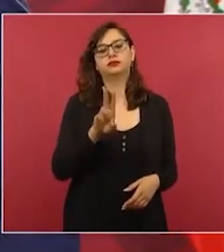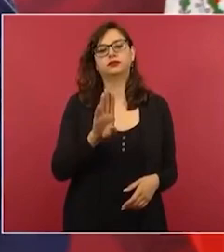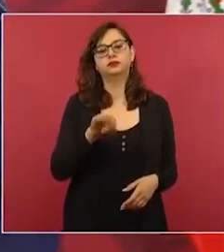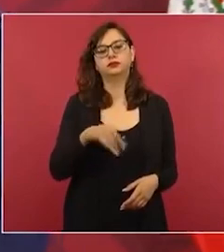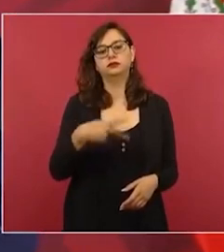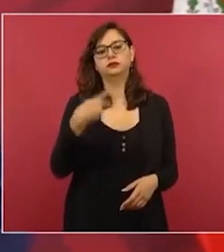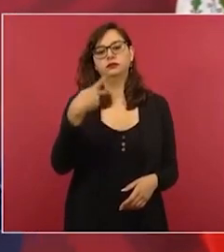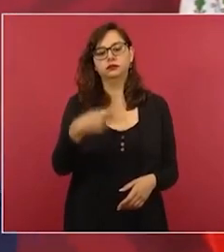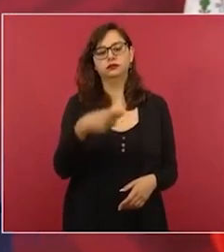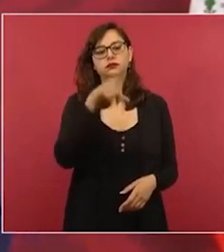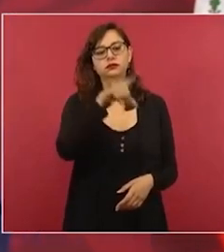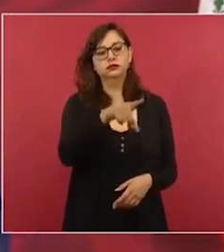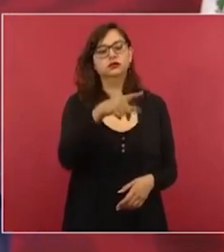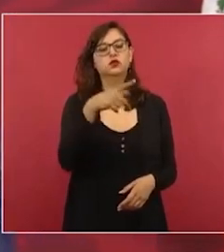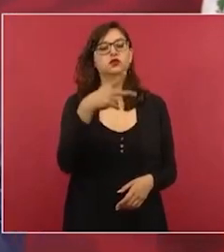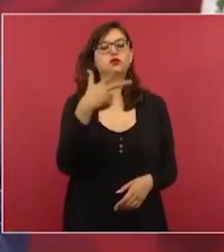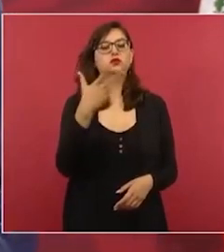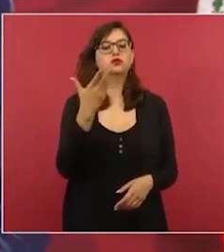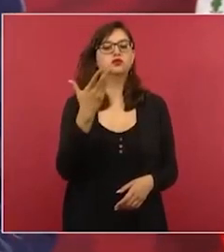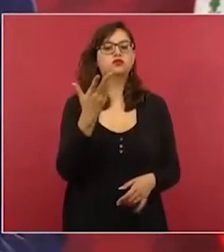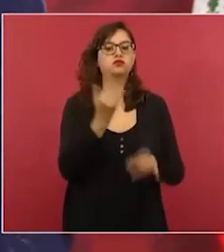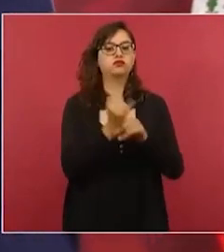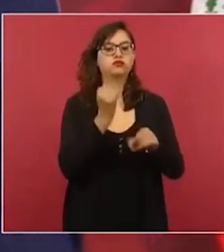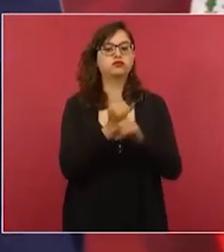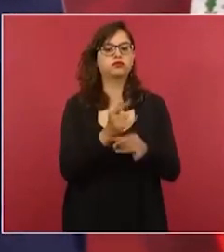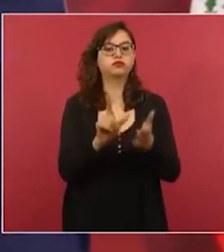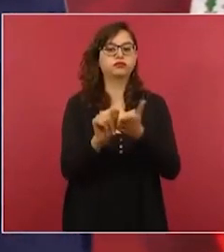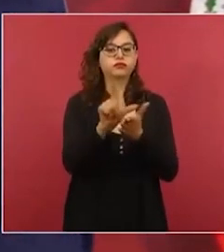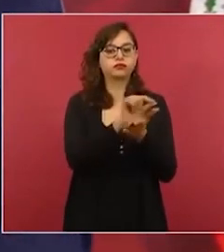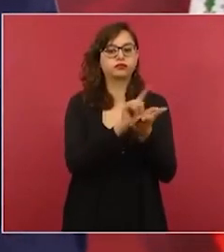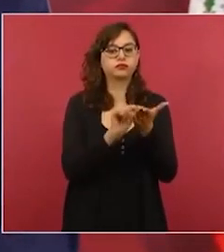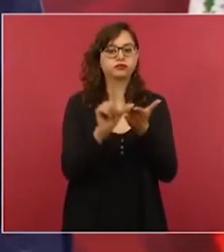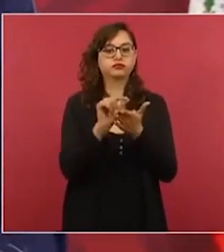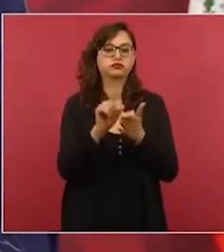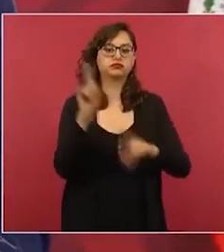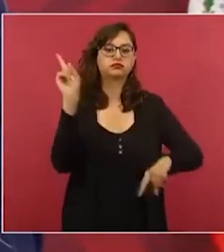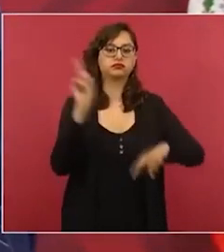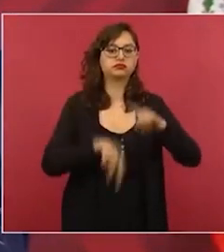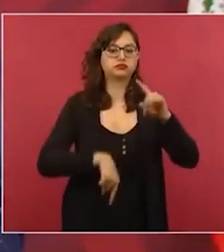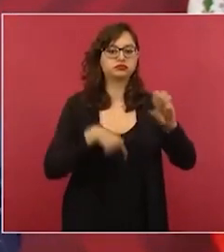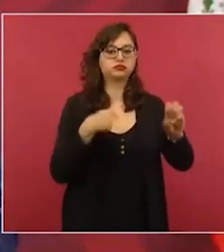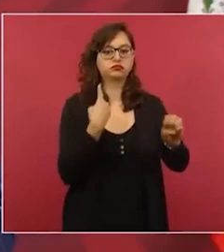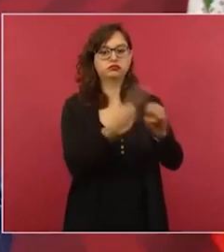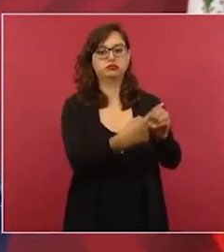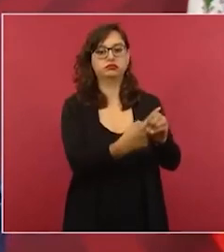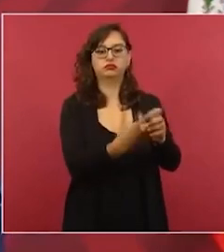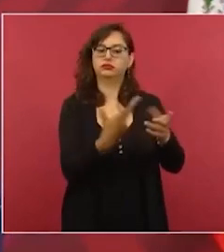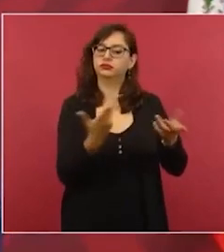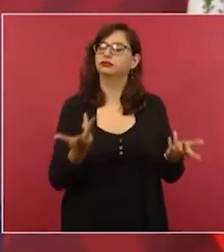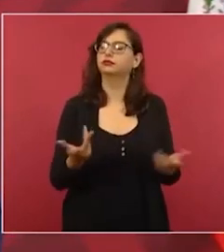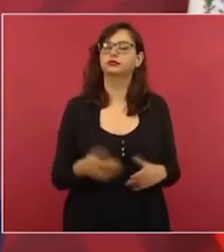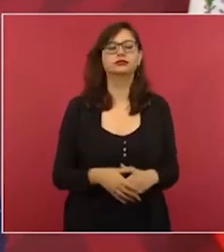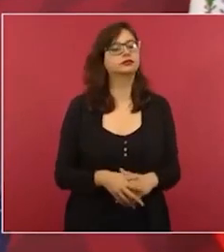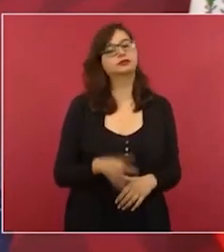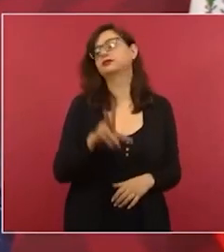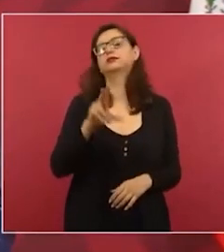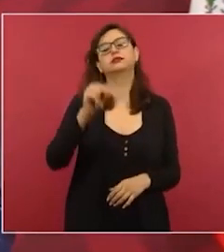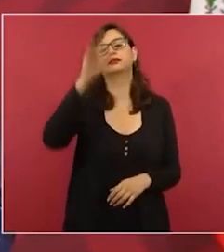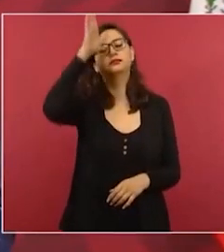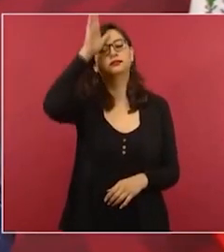su cuenta de Twitter porque eso va en cuenta la libertad